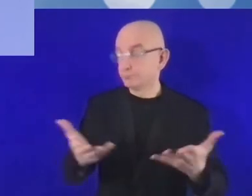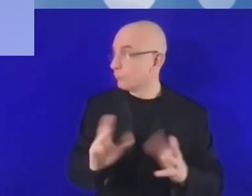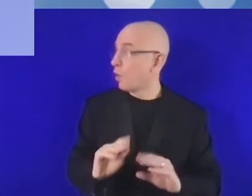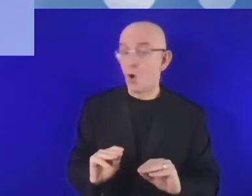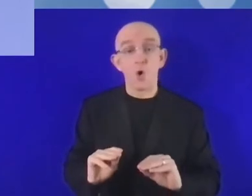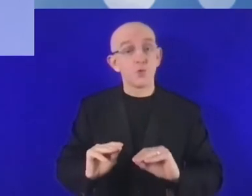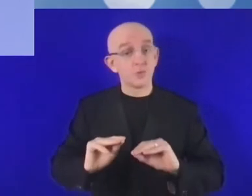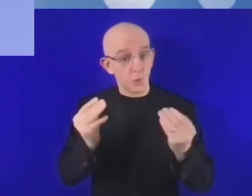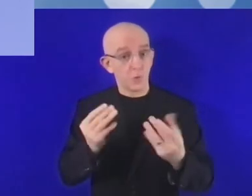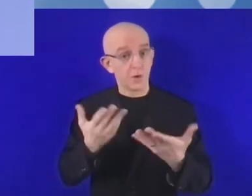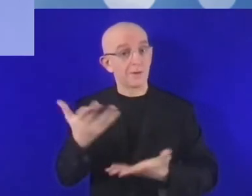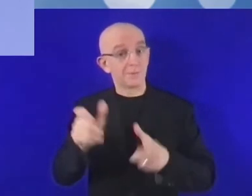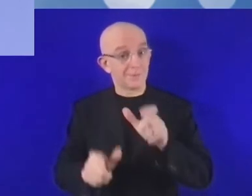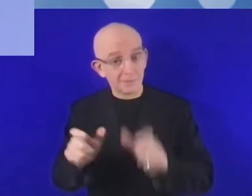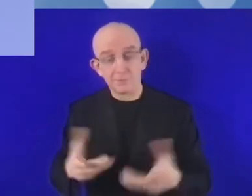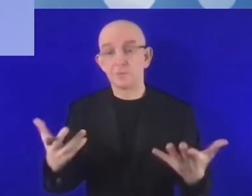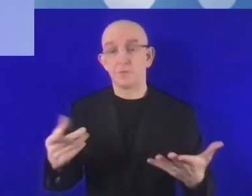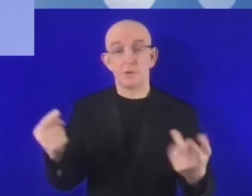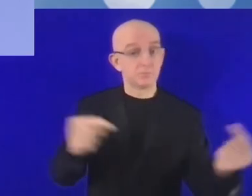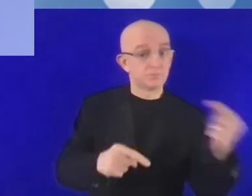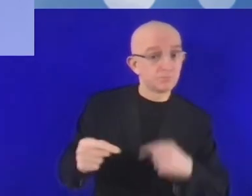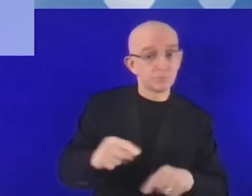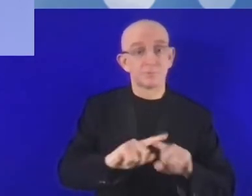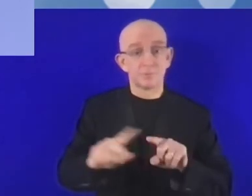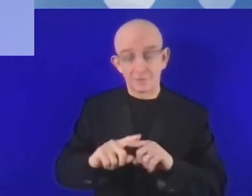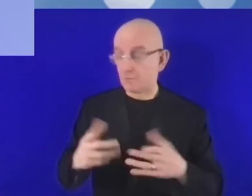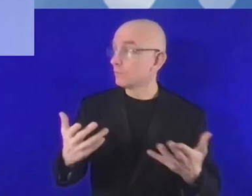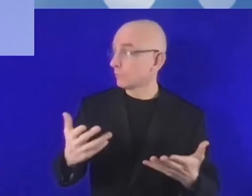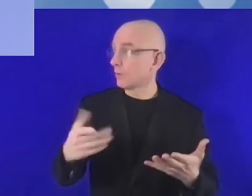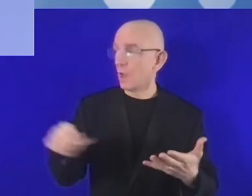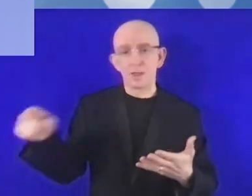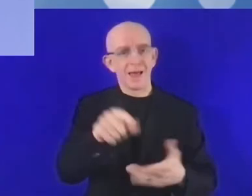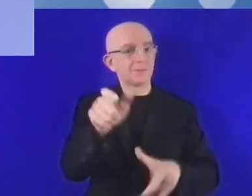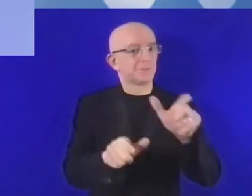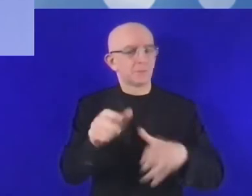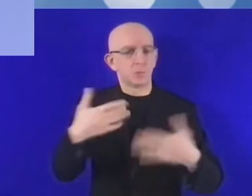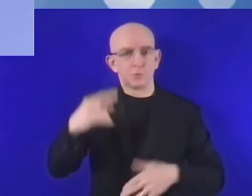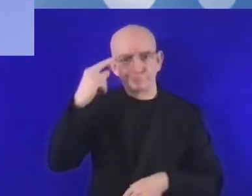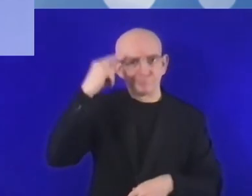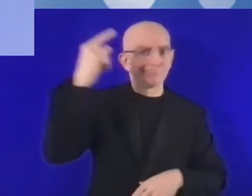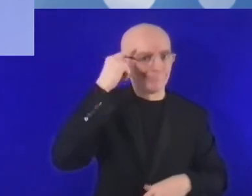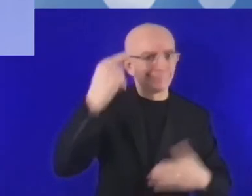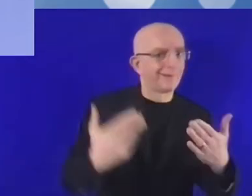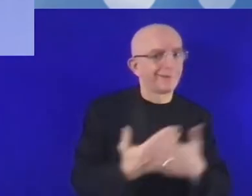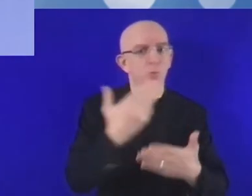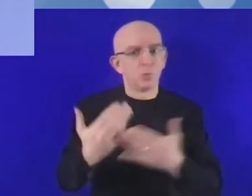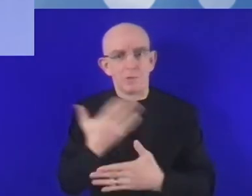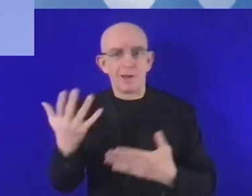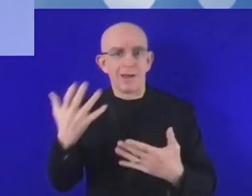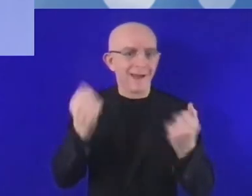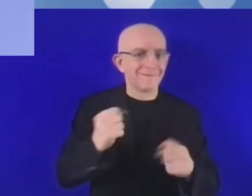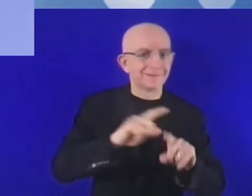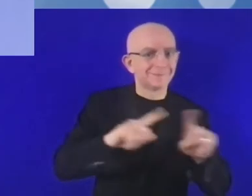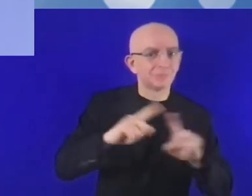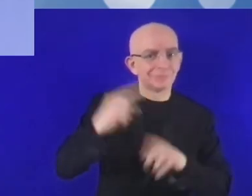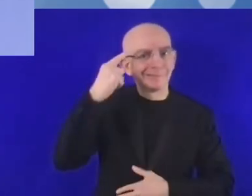Cuando vengan o cuando vayan a África, seguro que encontrarán a mucha gente joven que